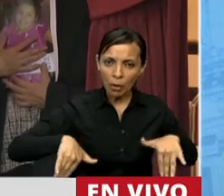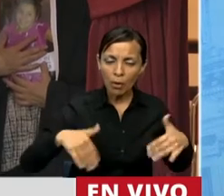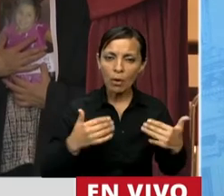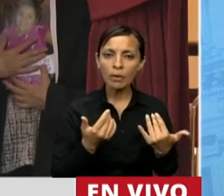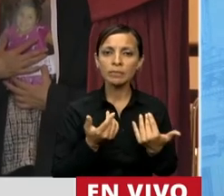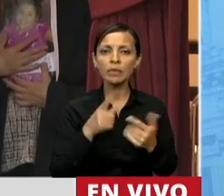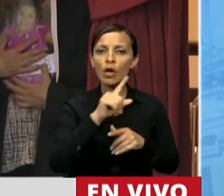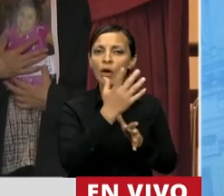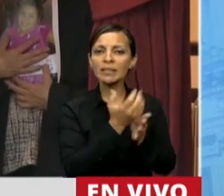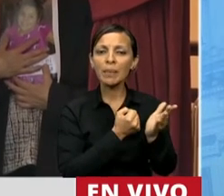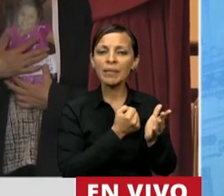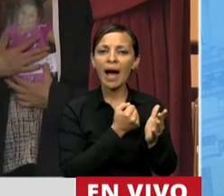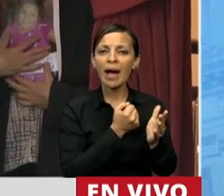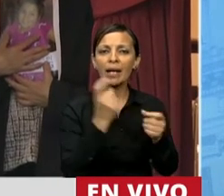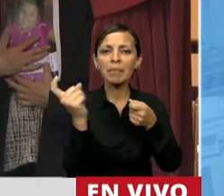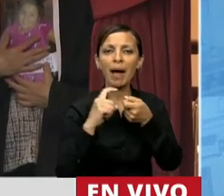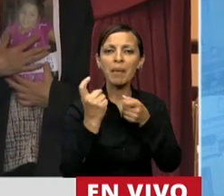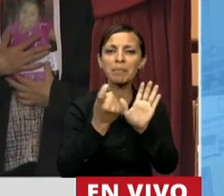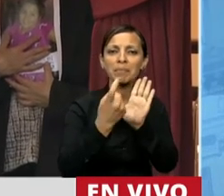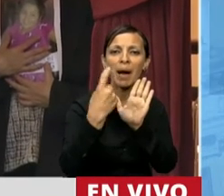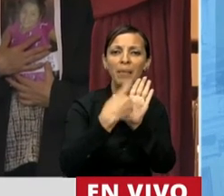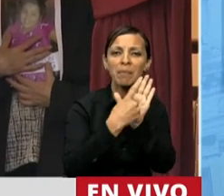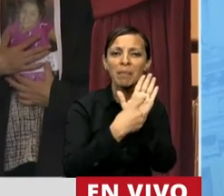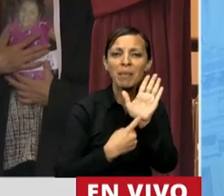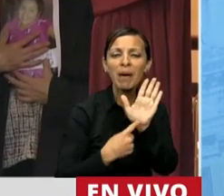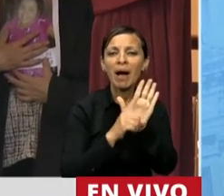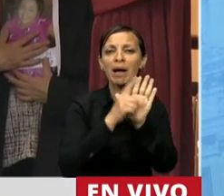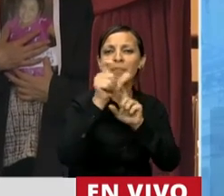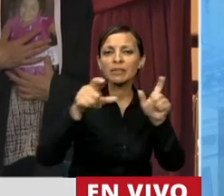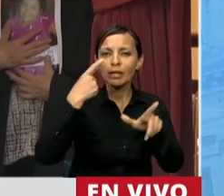las redes sociales a personas desconocidas.